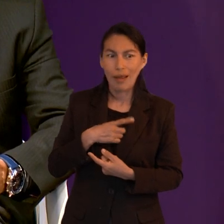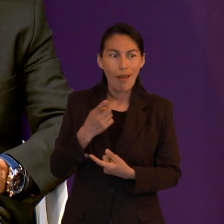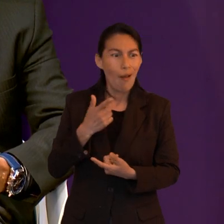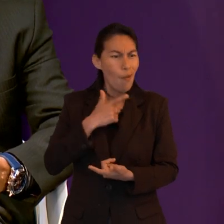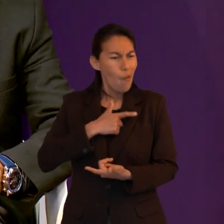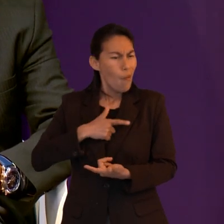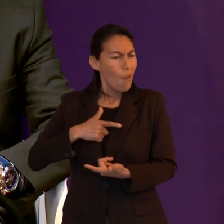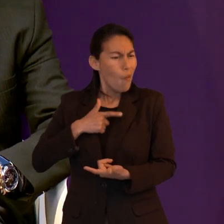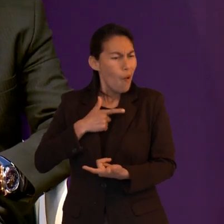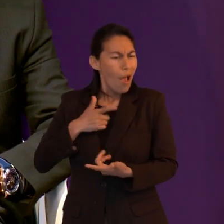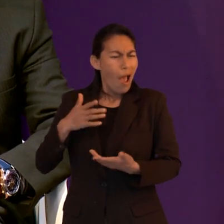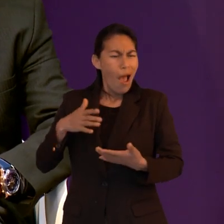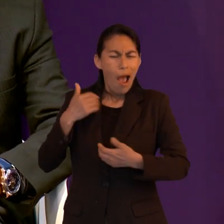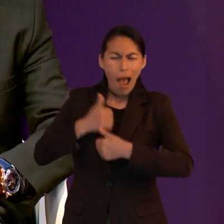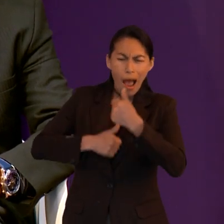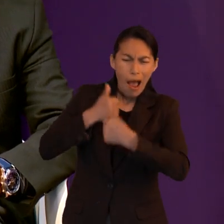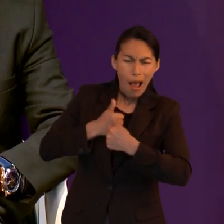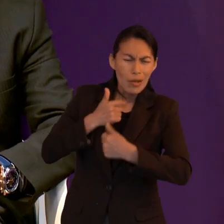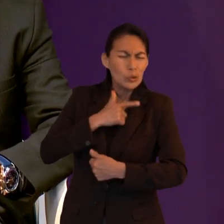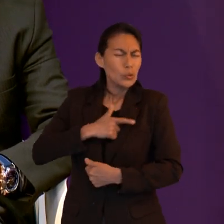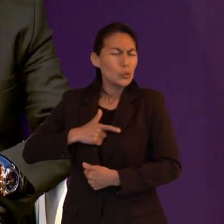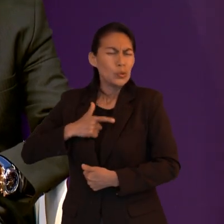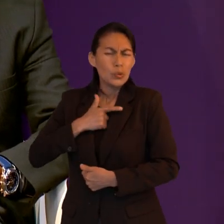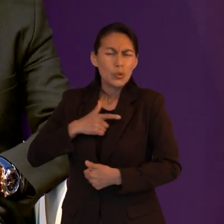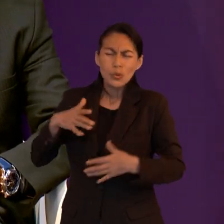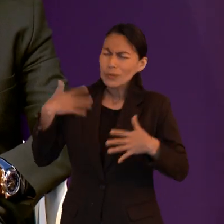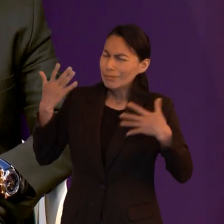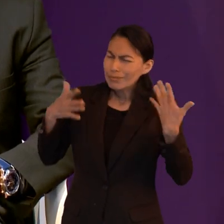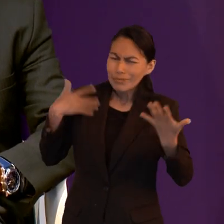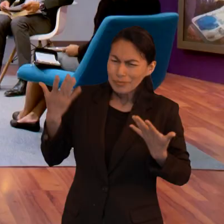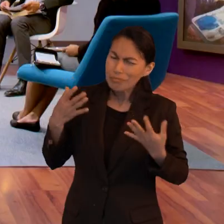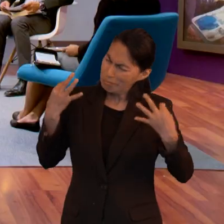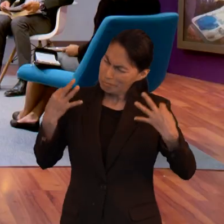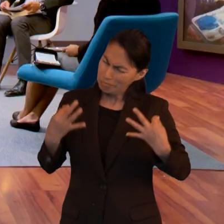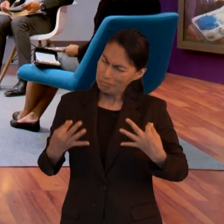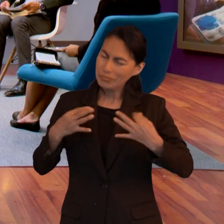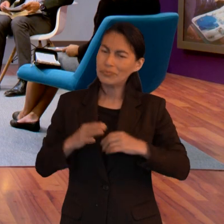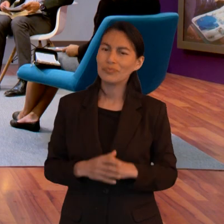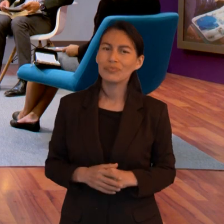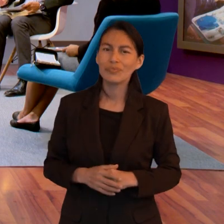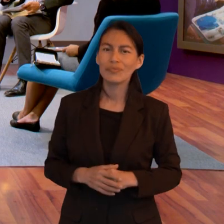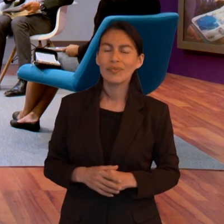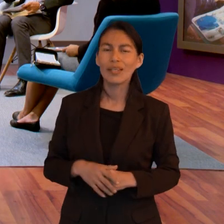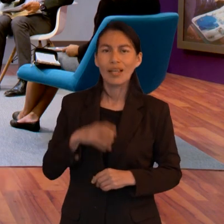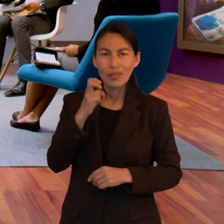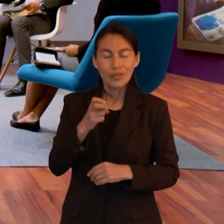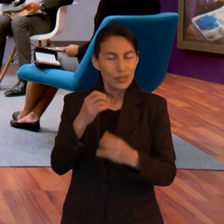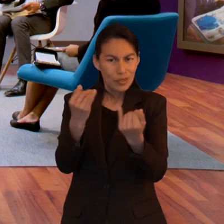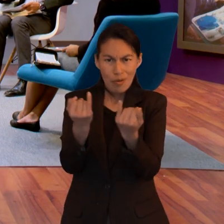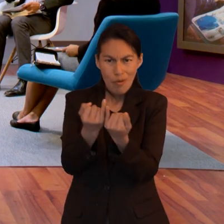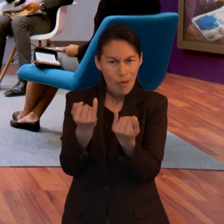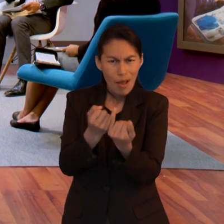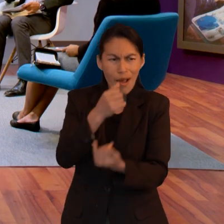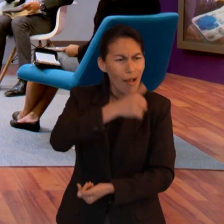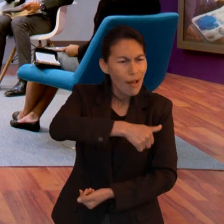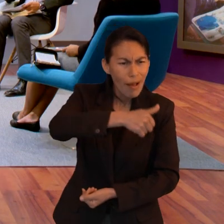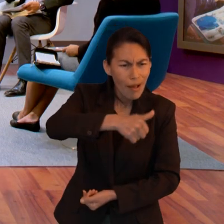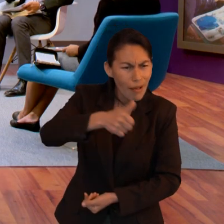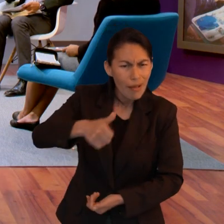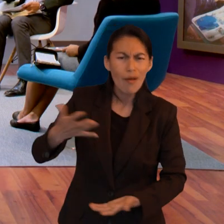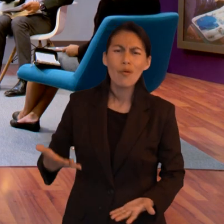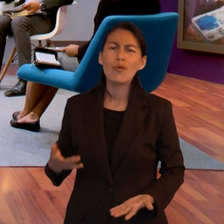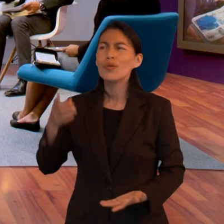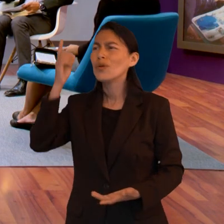dijo alguien experto en esto me dijo disfruta la carrera de lo que te puedo decir disfruta